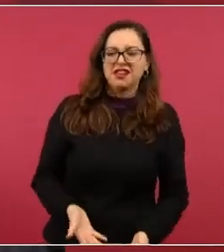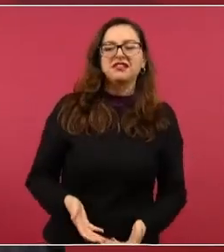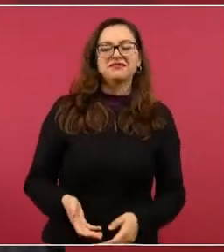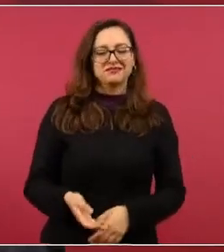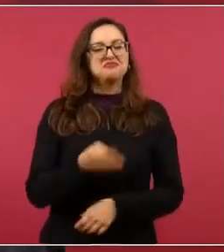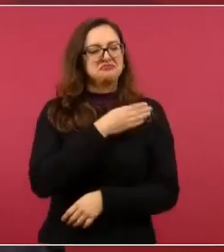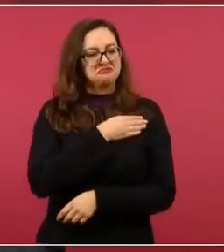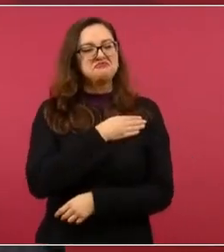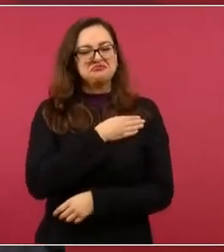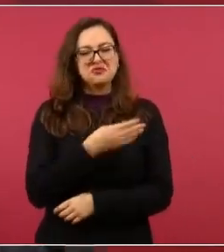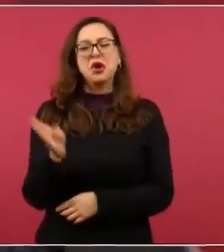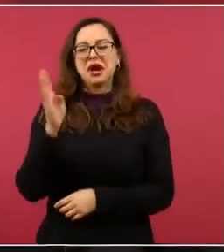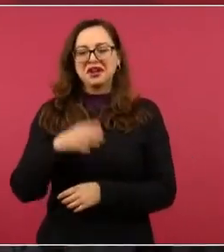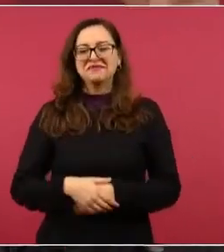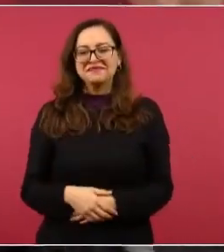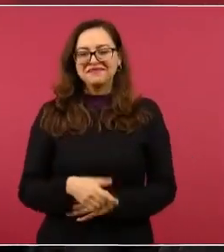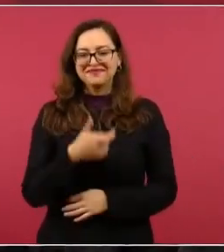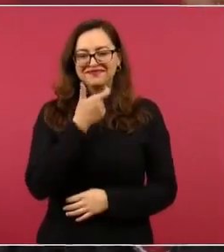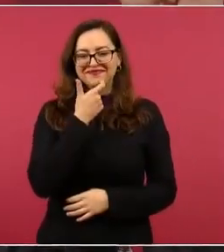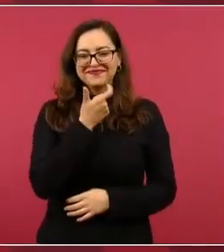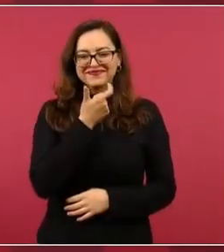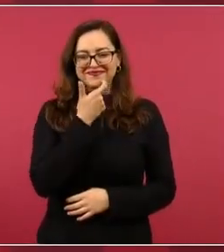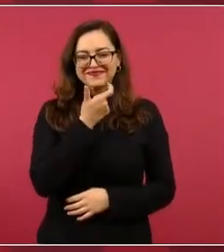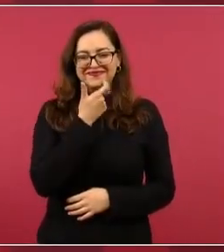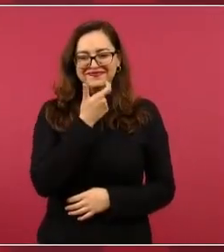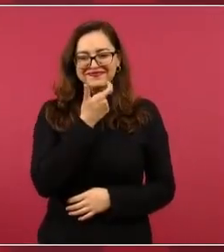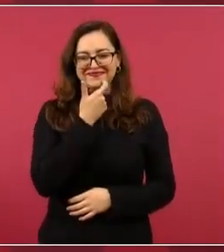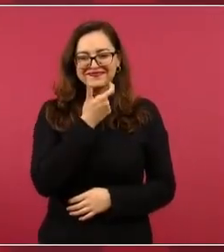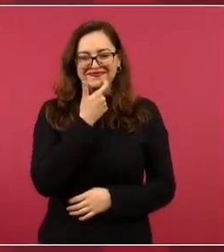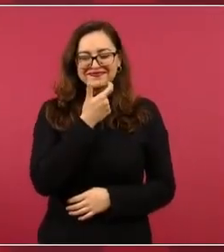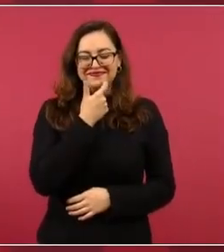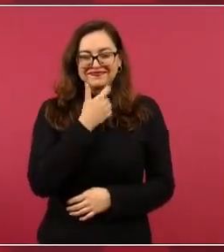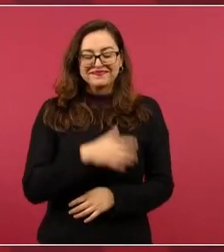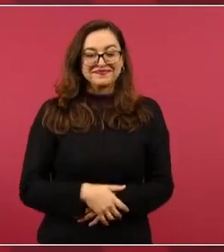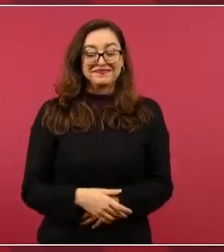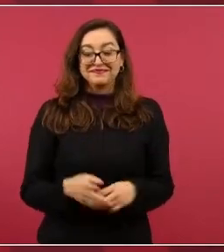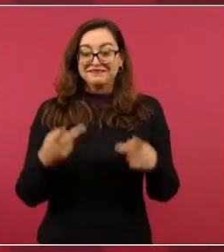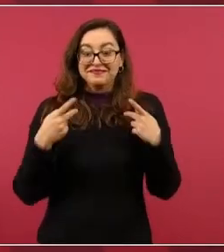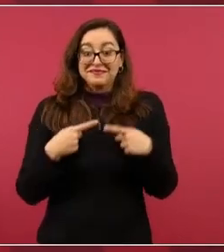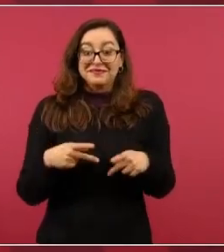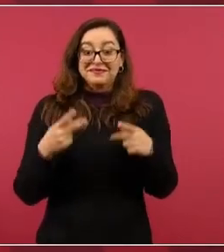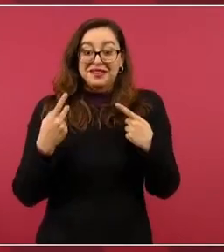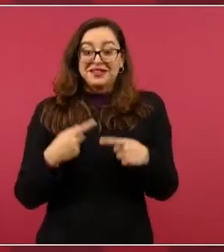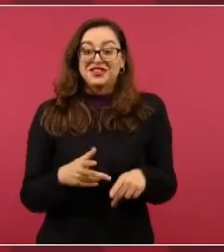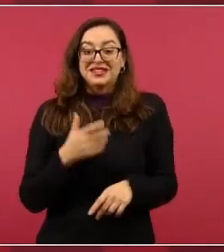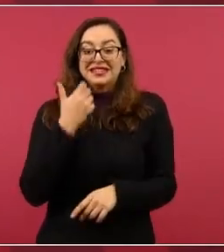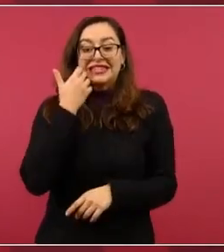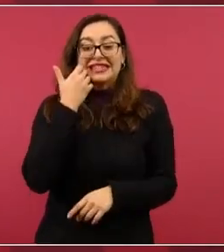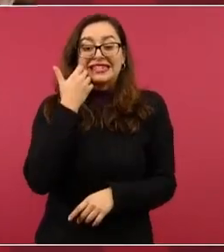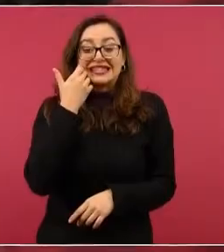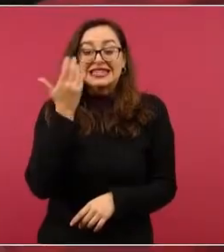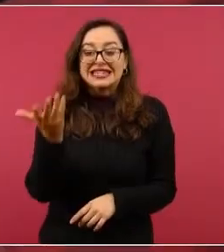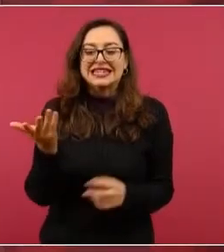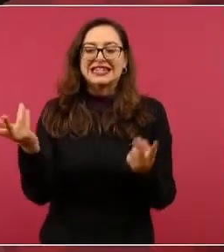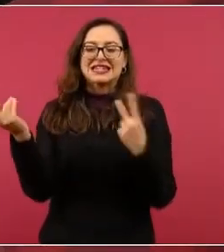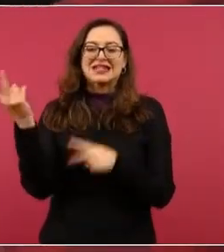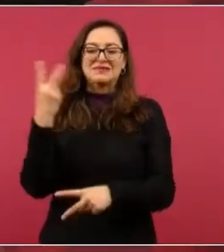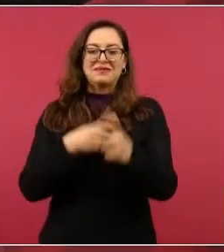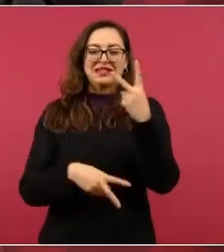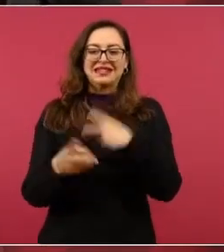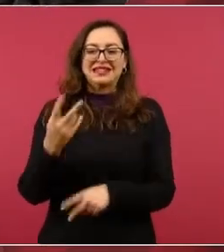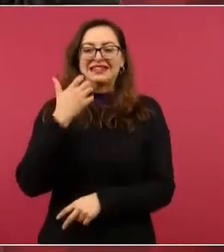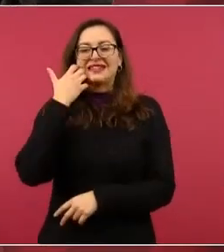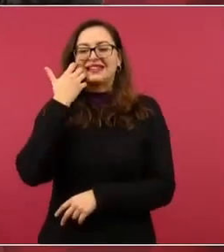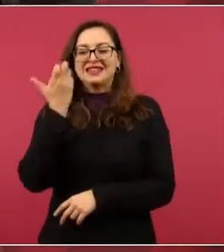Porque la gente quiere, quiere venir a decir, miren,